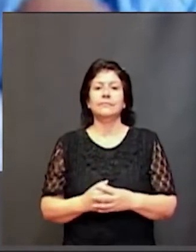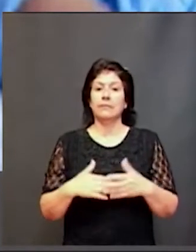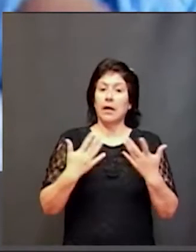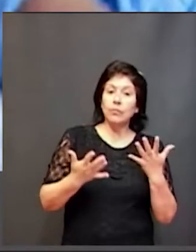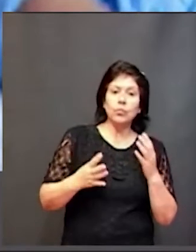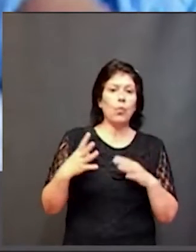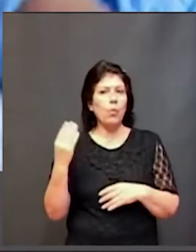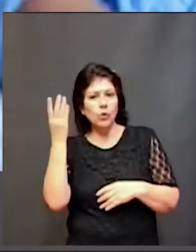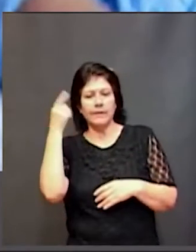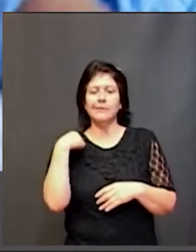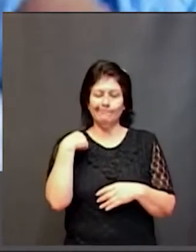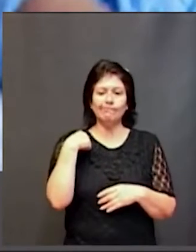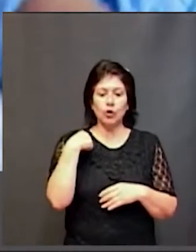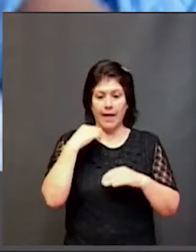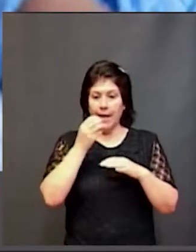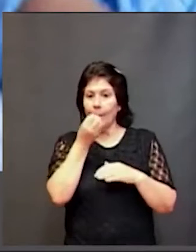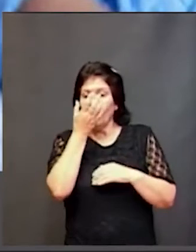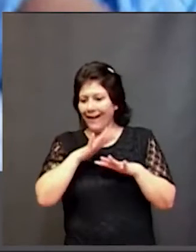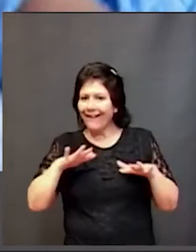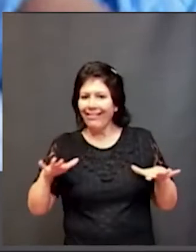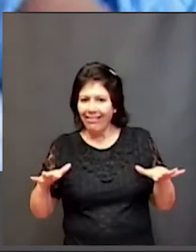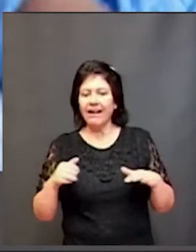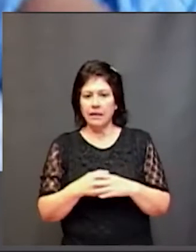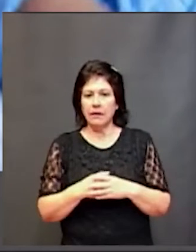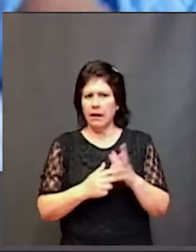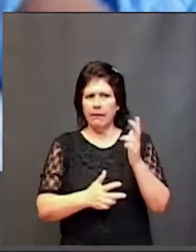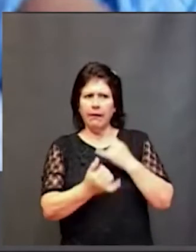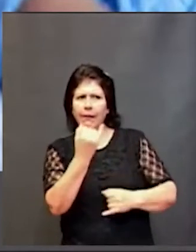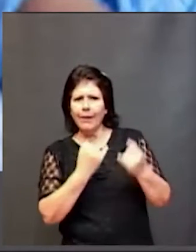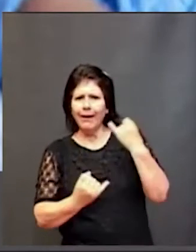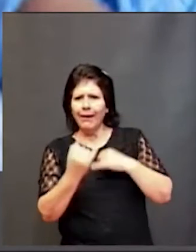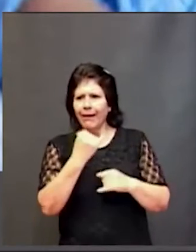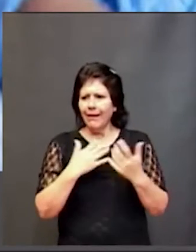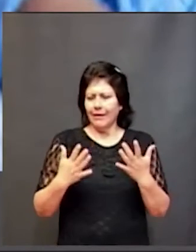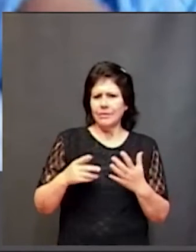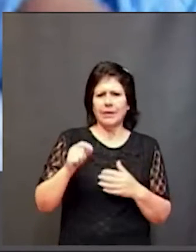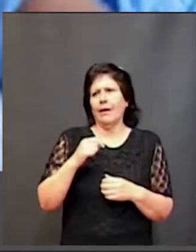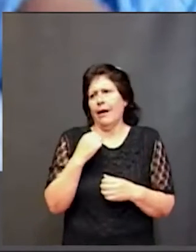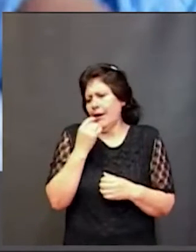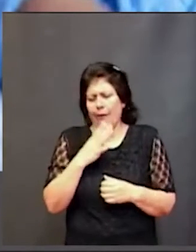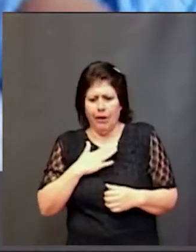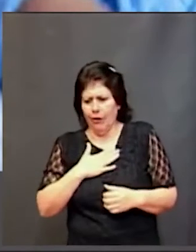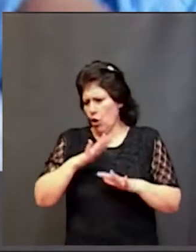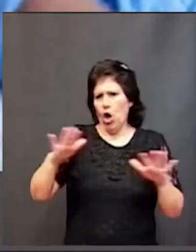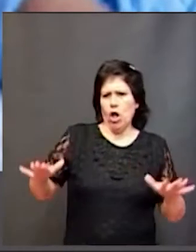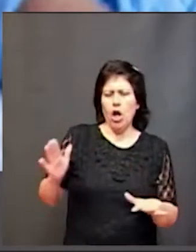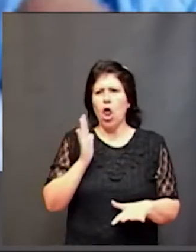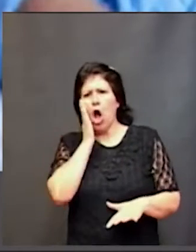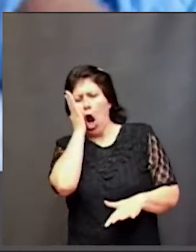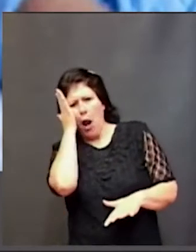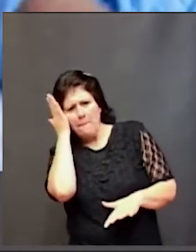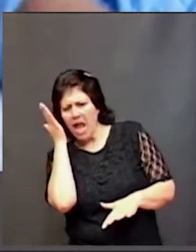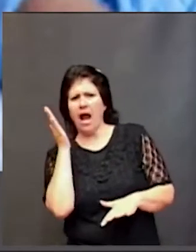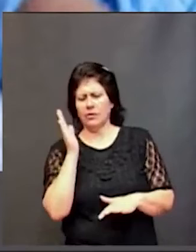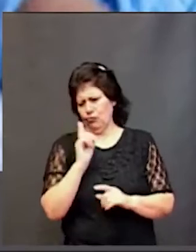veces me he encontrado en el jardín que me dicen los nenes no tienen que dormir más la siesta se tienen que acostumbrar porque empiezan primer grado